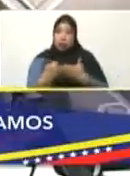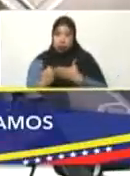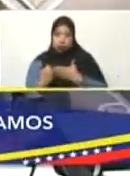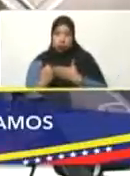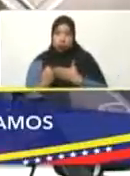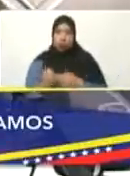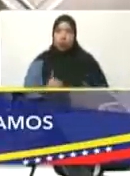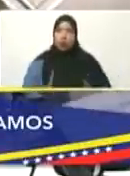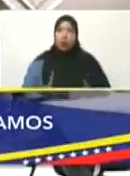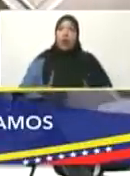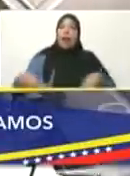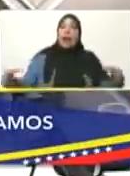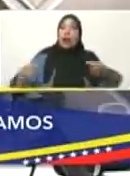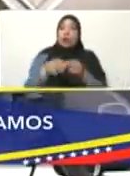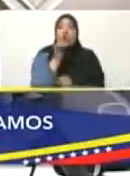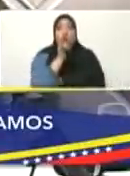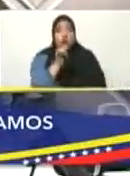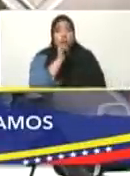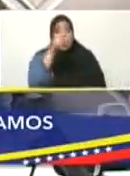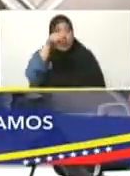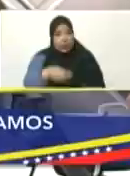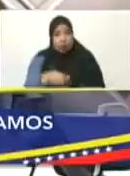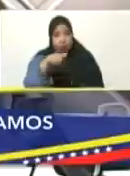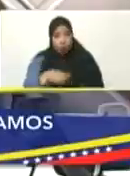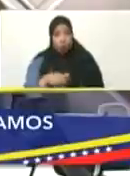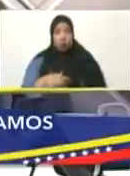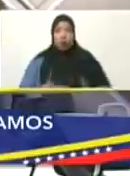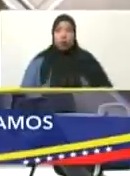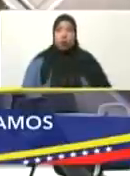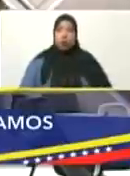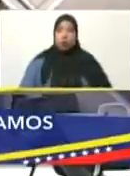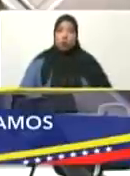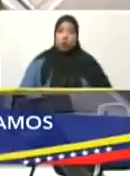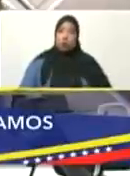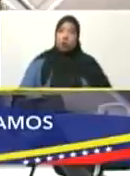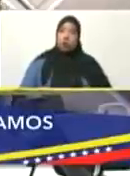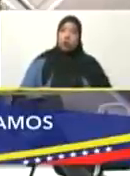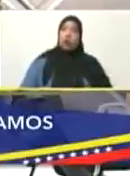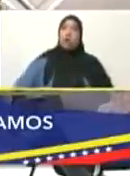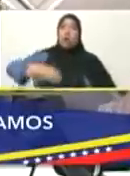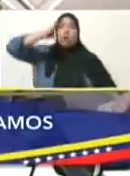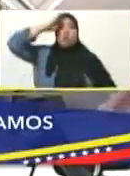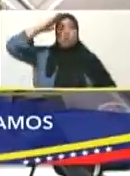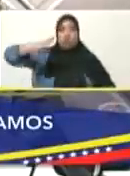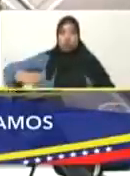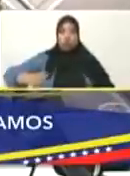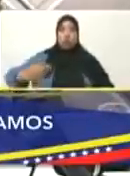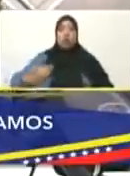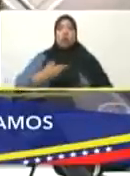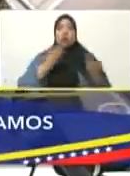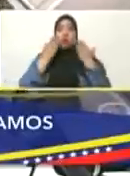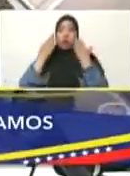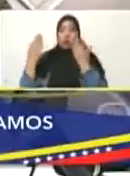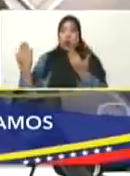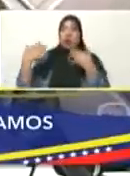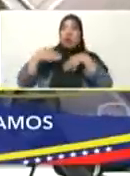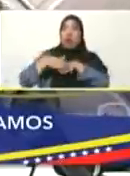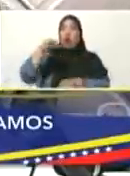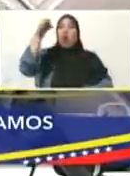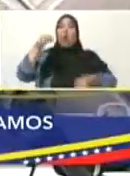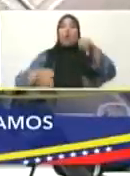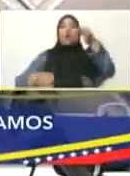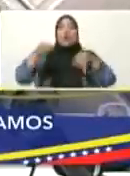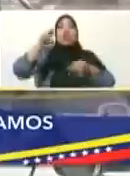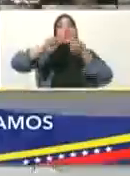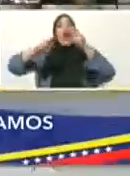informando en la reunión, aquí antes de la transmisión. El almirante en jefe, ministro del Poder Popular para Interior, Justicia y Paz,